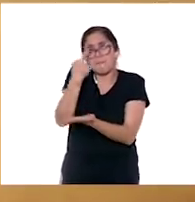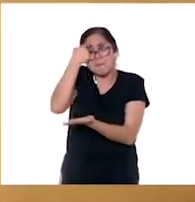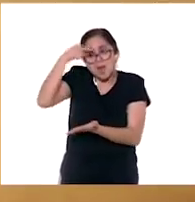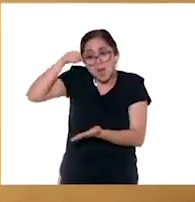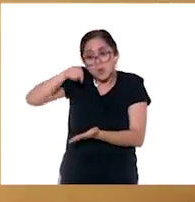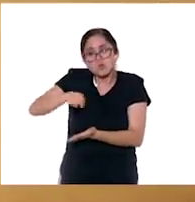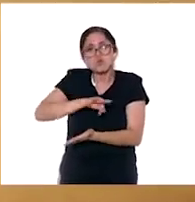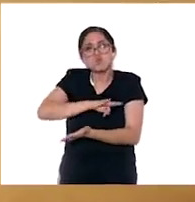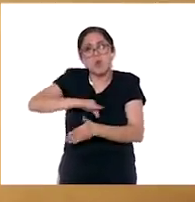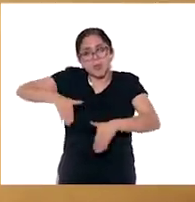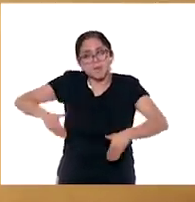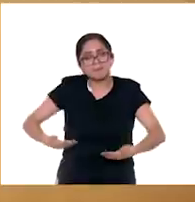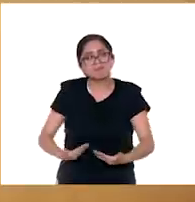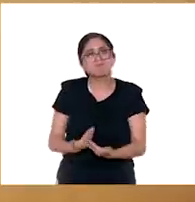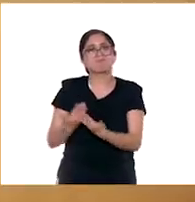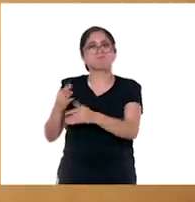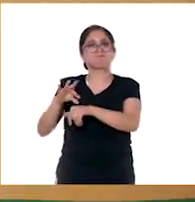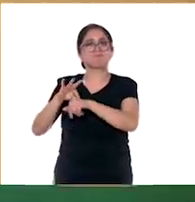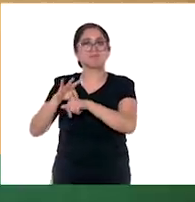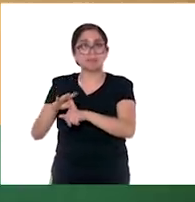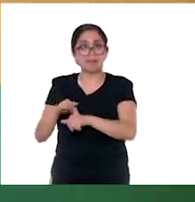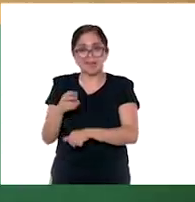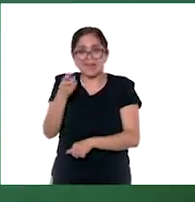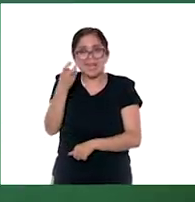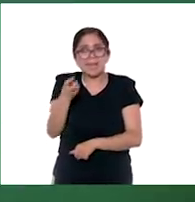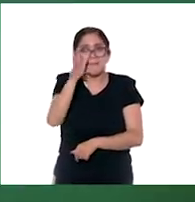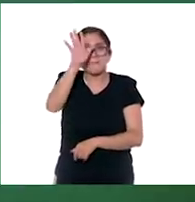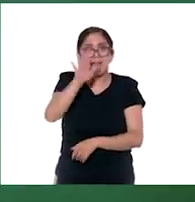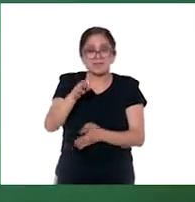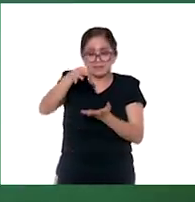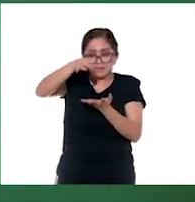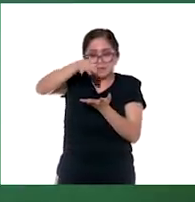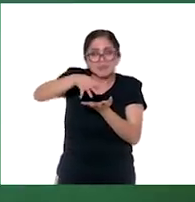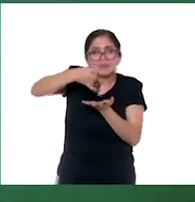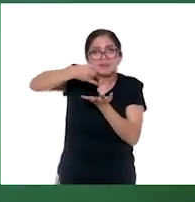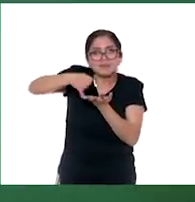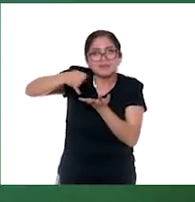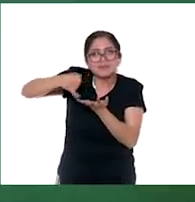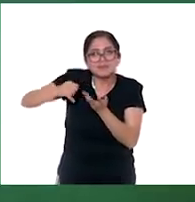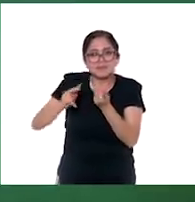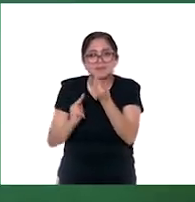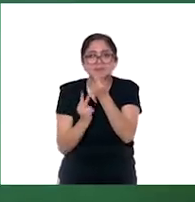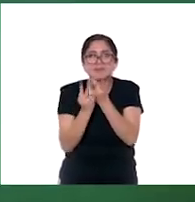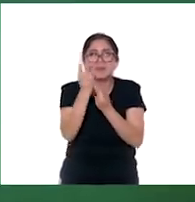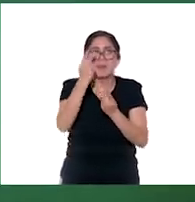Por eso, el agua se le gustó el agua